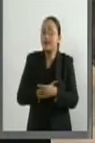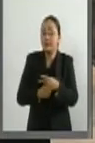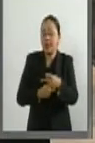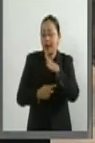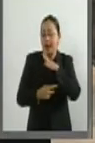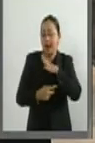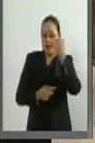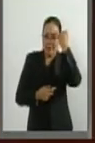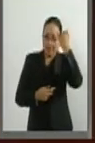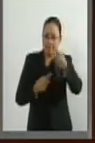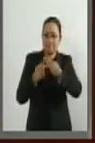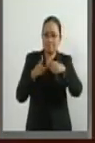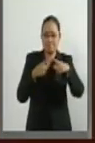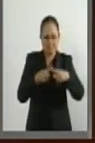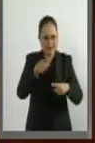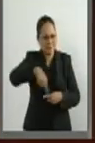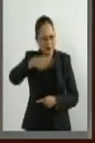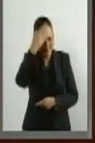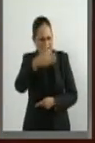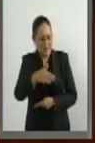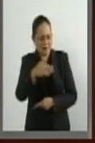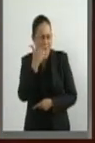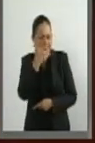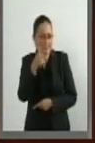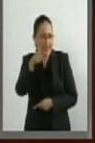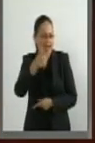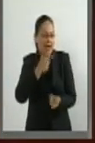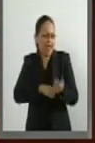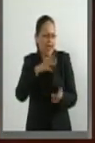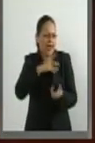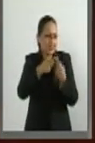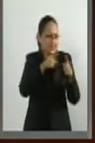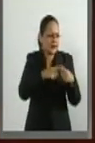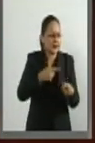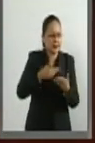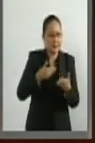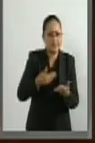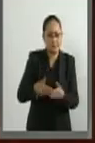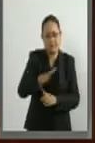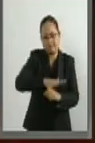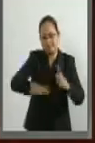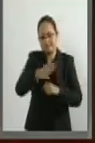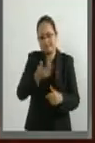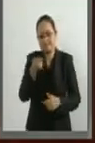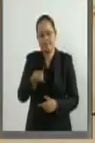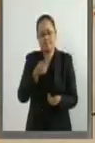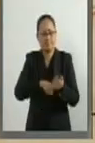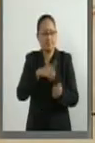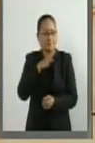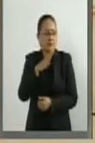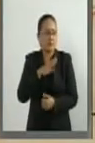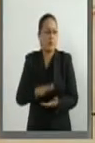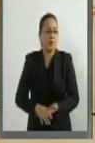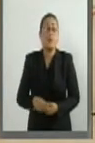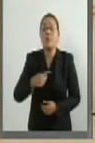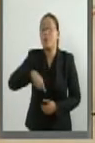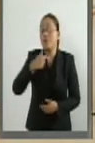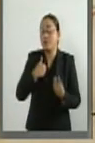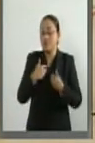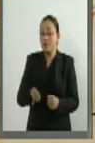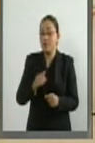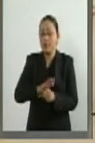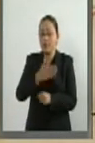diferencias públicas y serias en el momento actual. Entendemos que el presidente